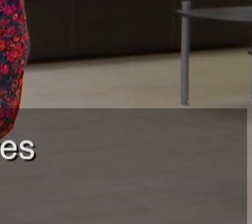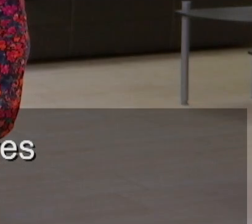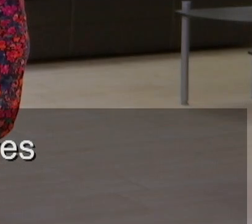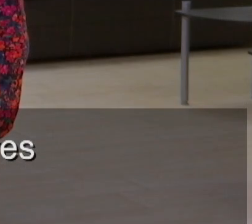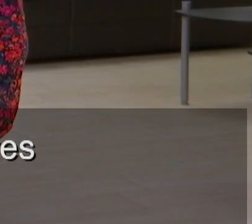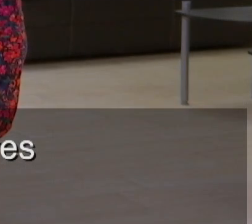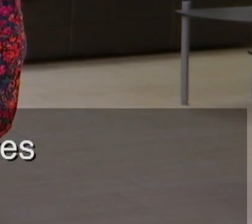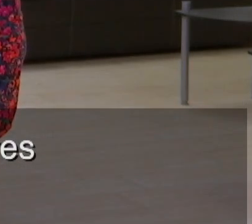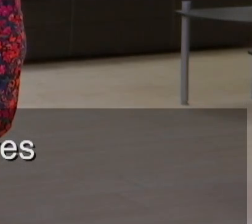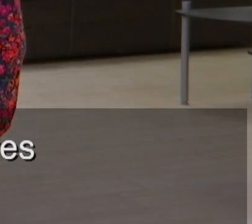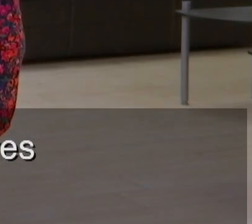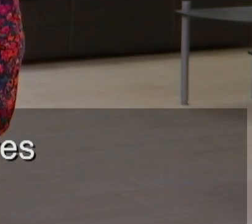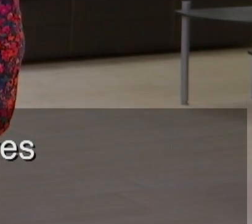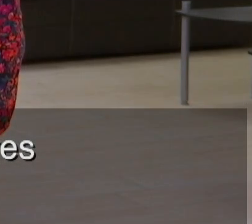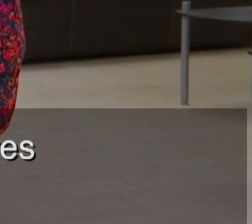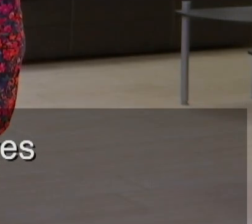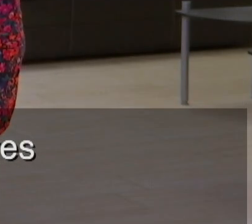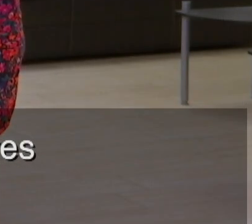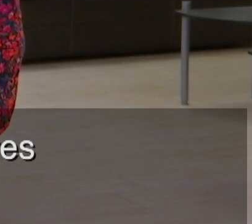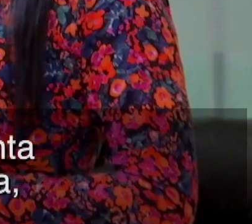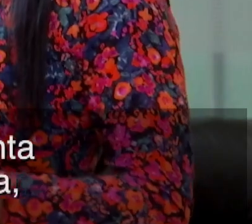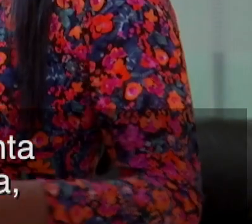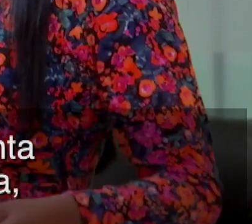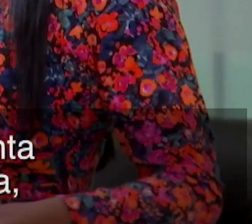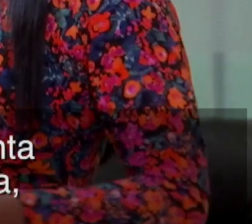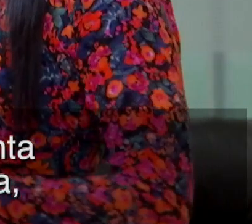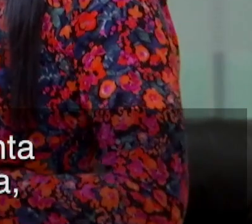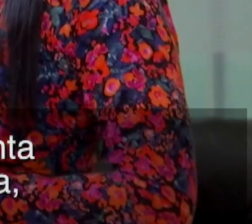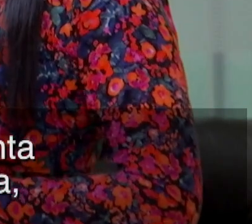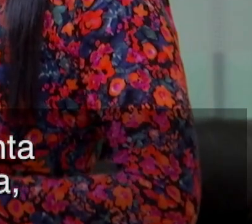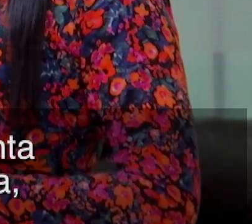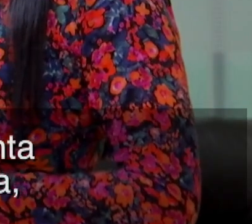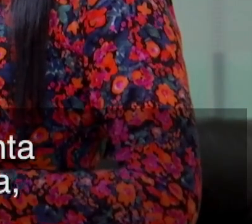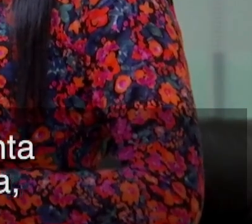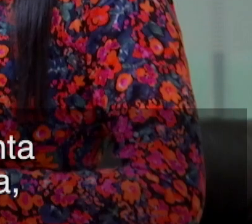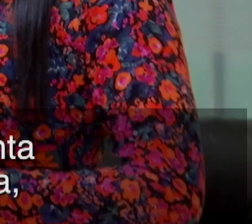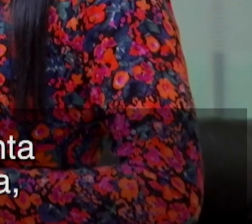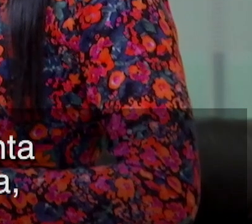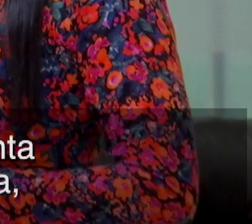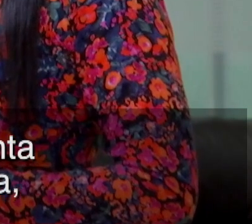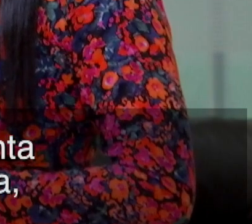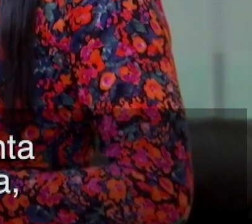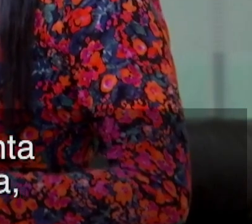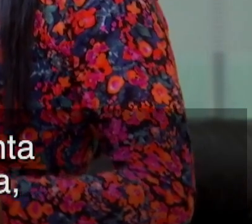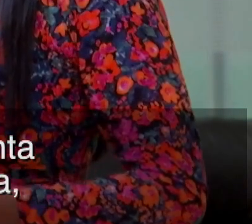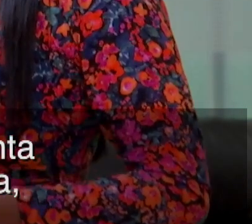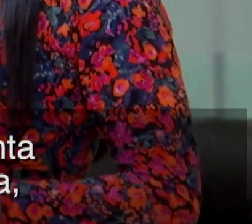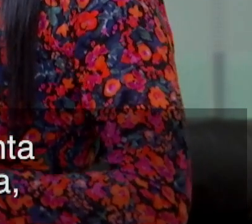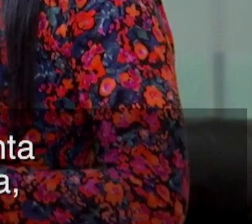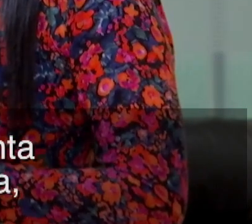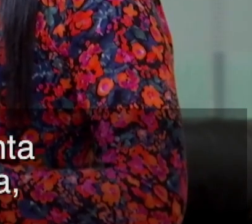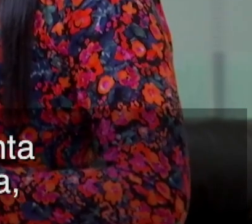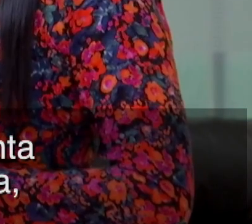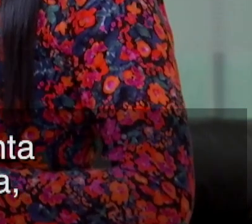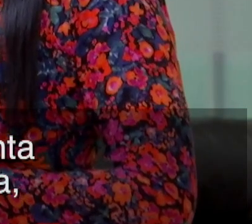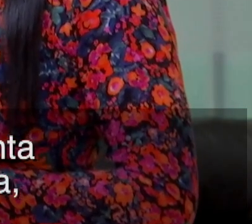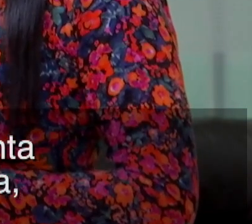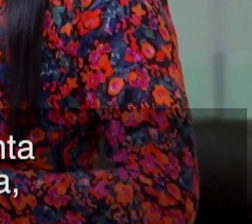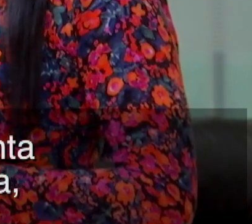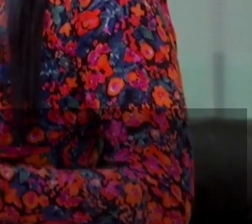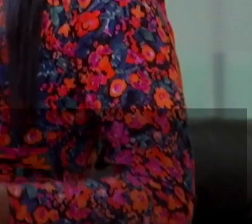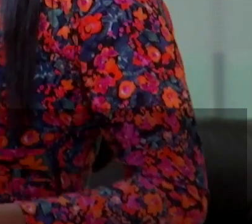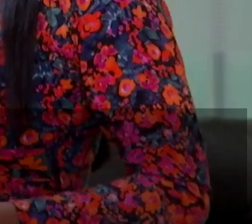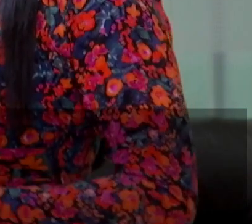acceso de las mujeres a una vida libre de violencia una de las modalidades en que se presenta la violencia contra las mujeres es la